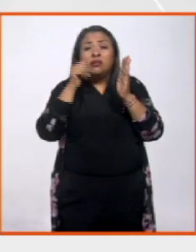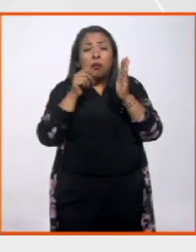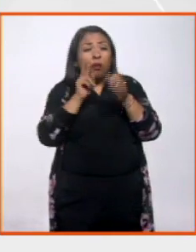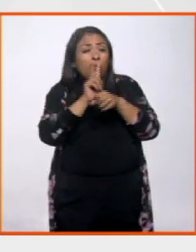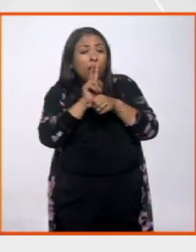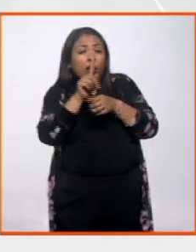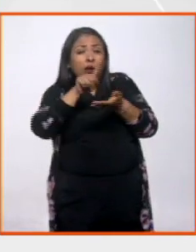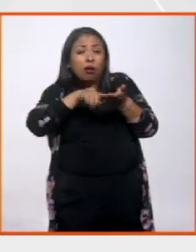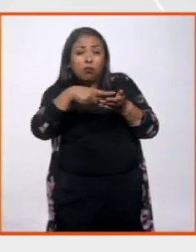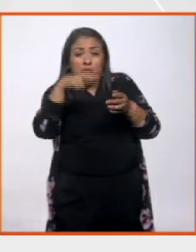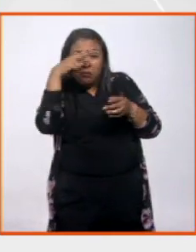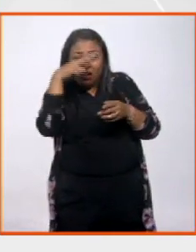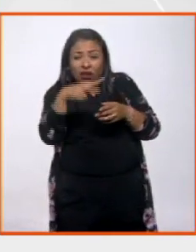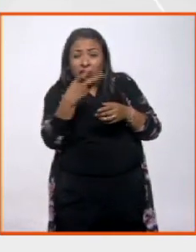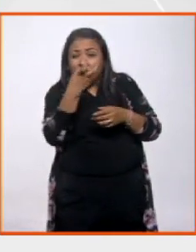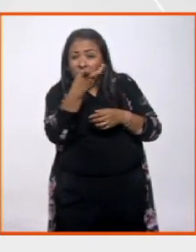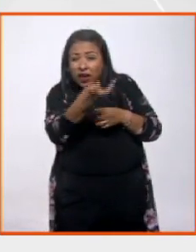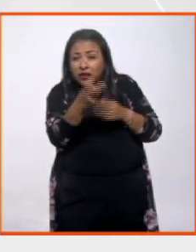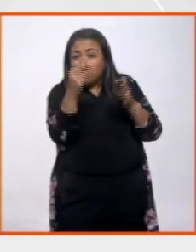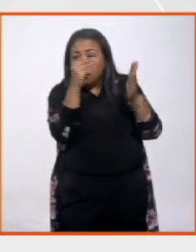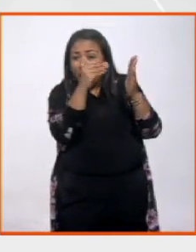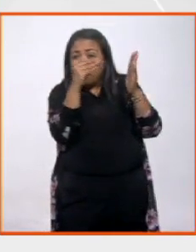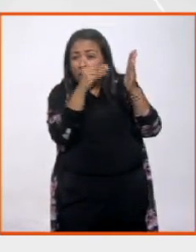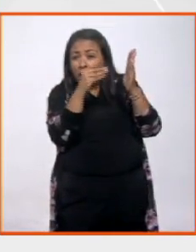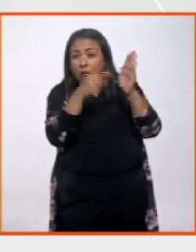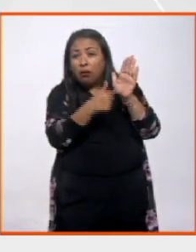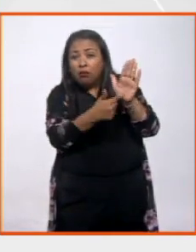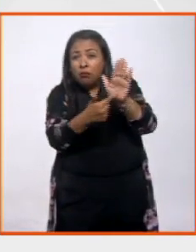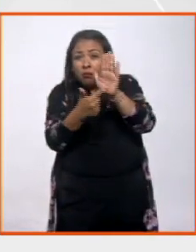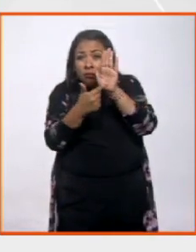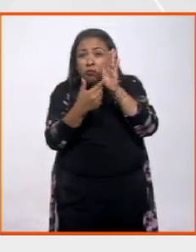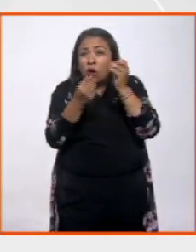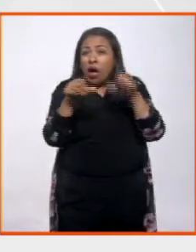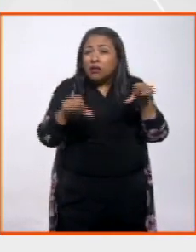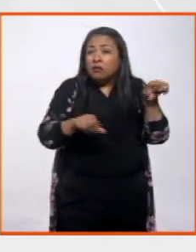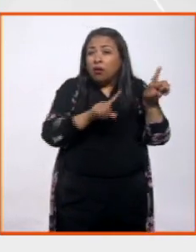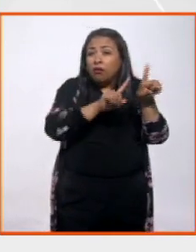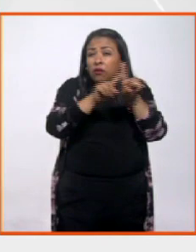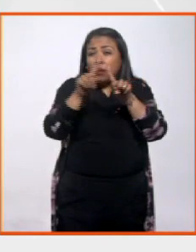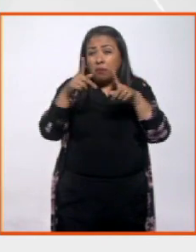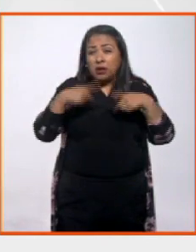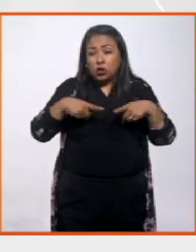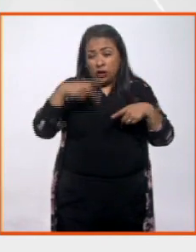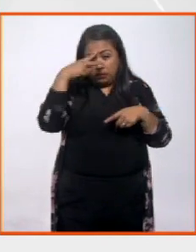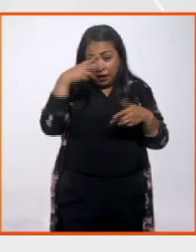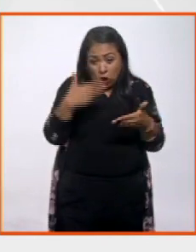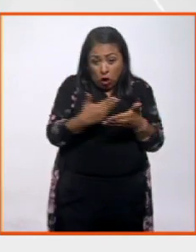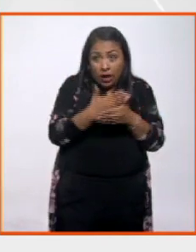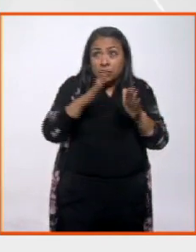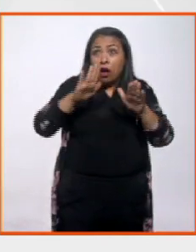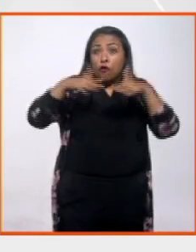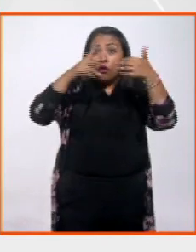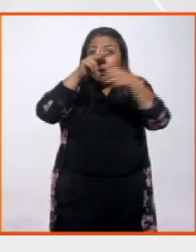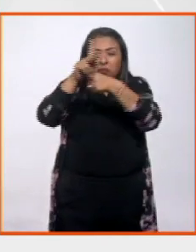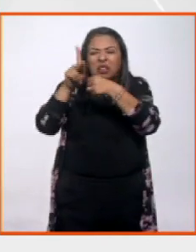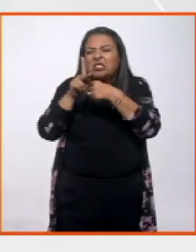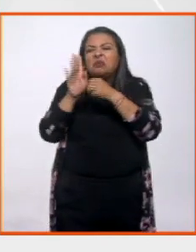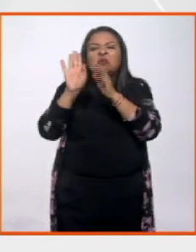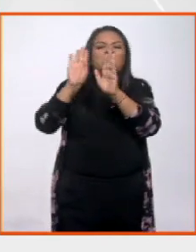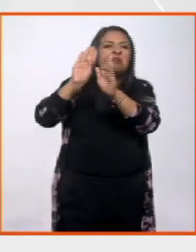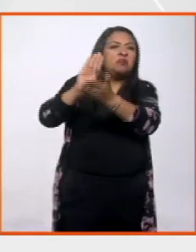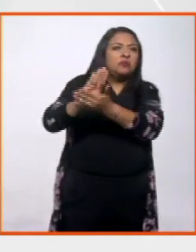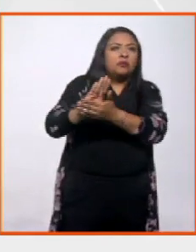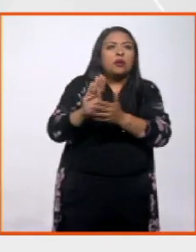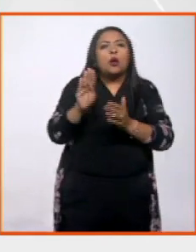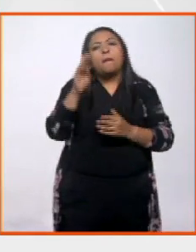México a esta constante, yo diría, frenética actividad de los mexicanos en el exterior. No sólo pensando en el mainstream,